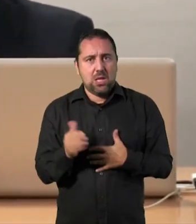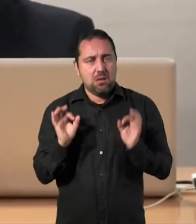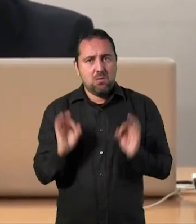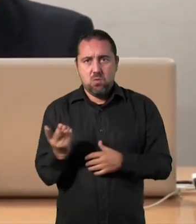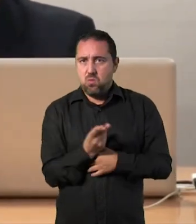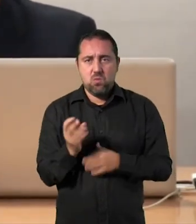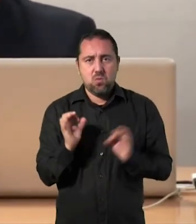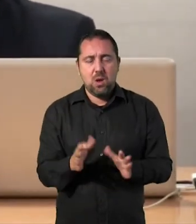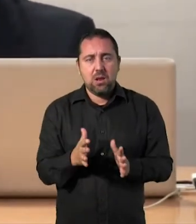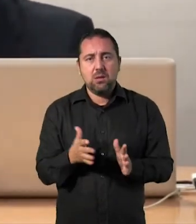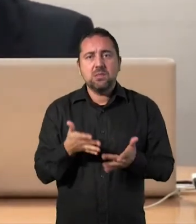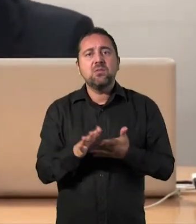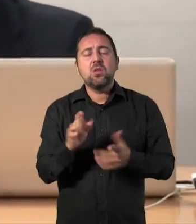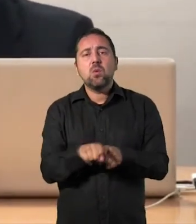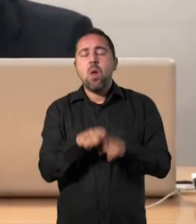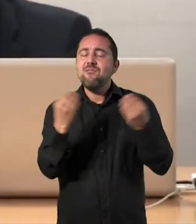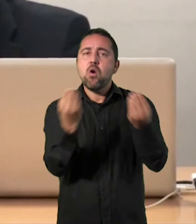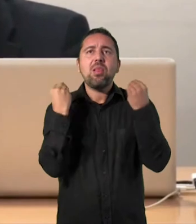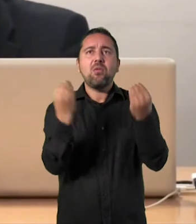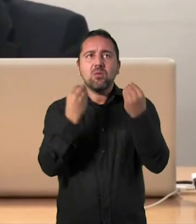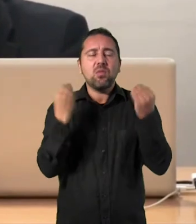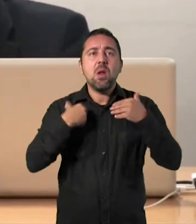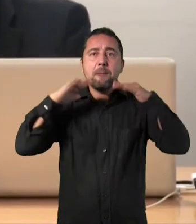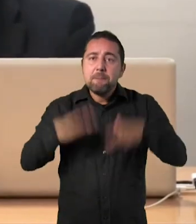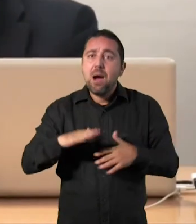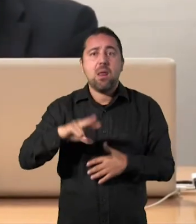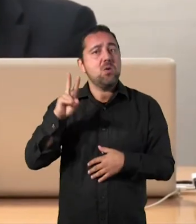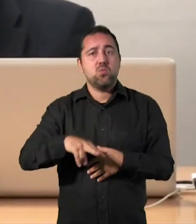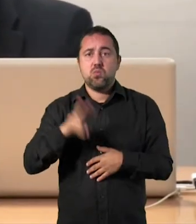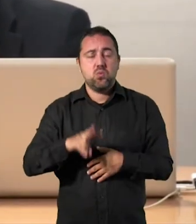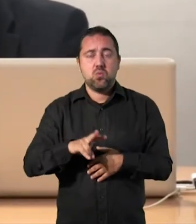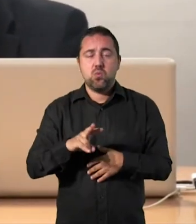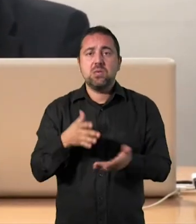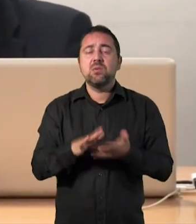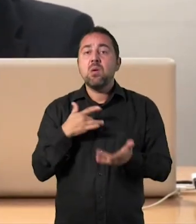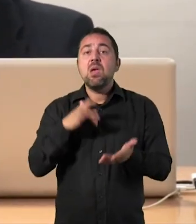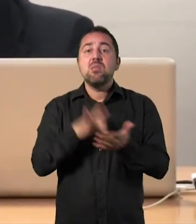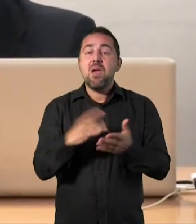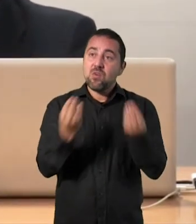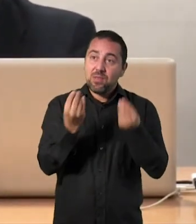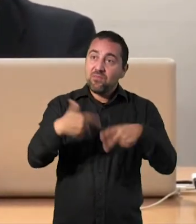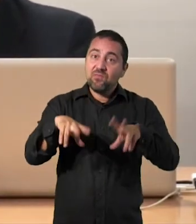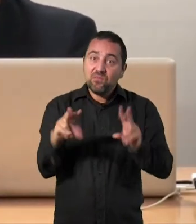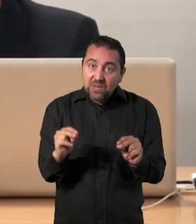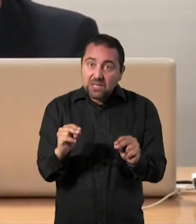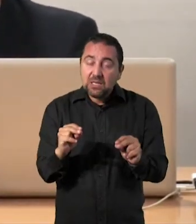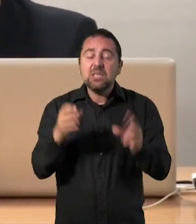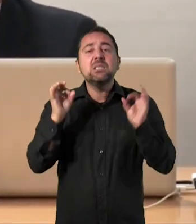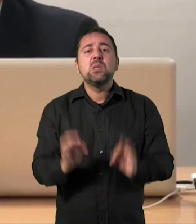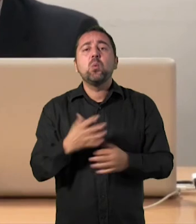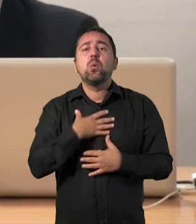No nos vamos a dejar de formar nunca. Y si el día que nos dejemos de formar estaremos seguramente